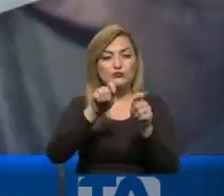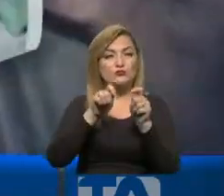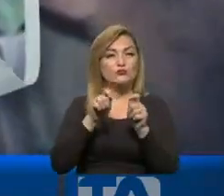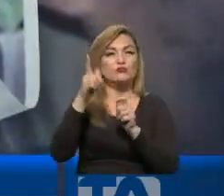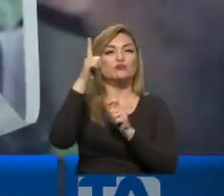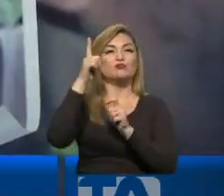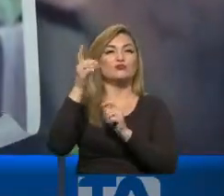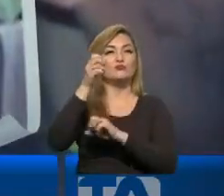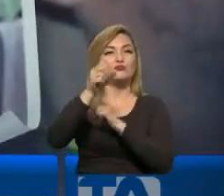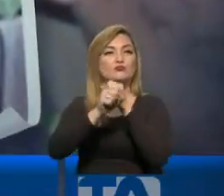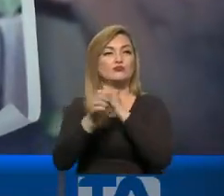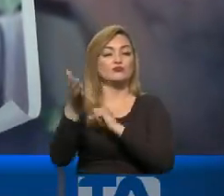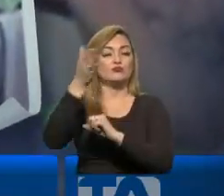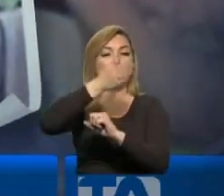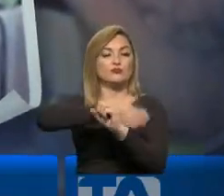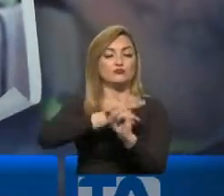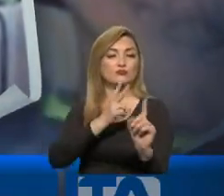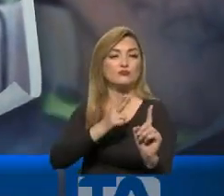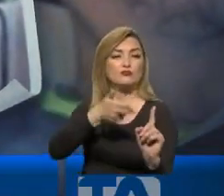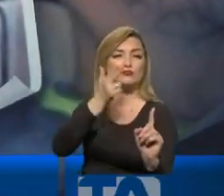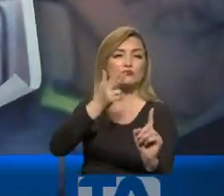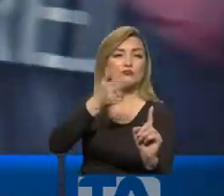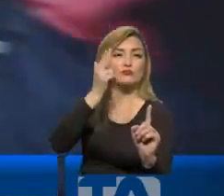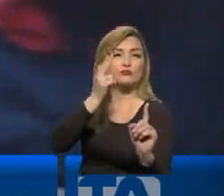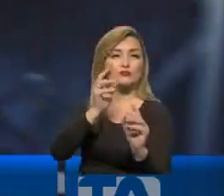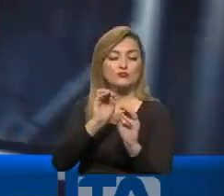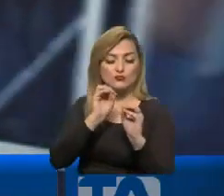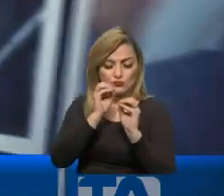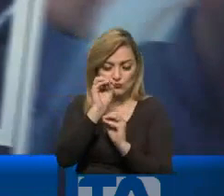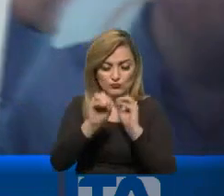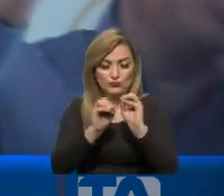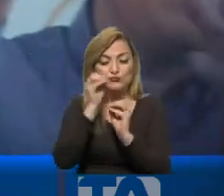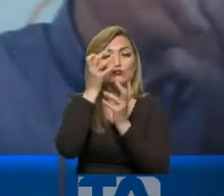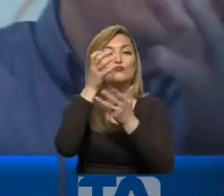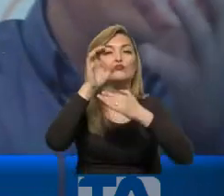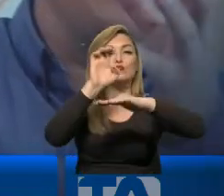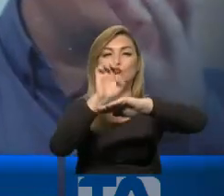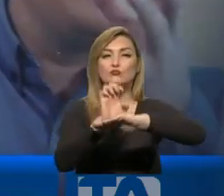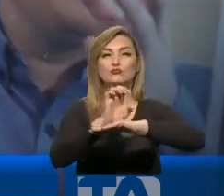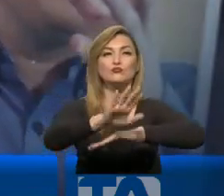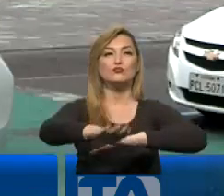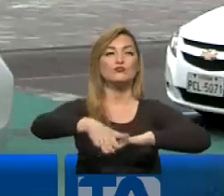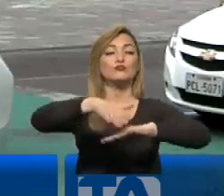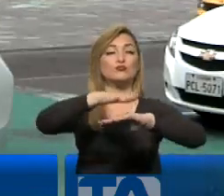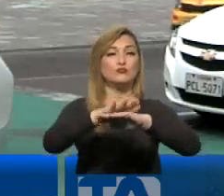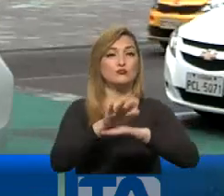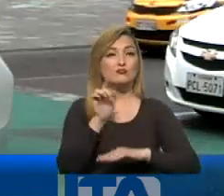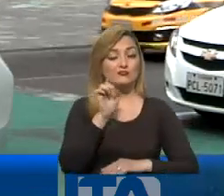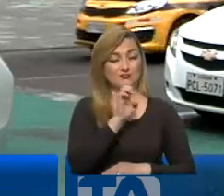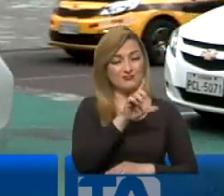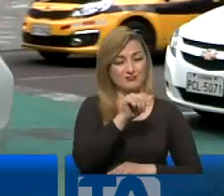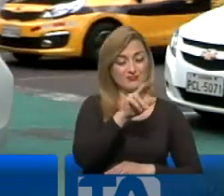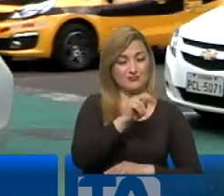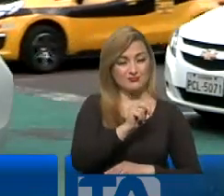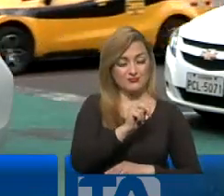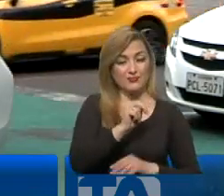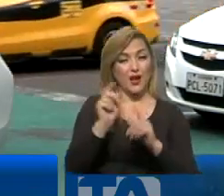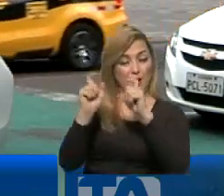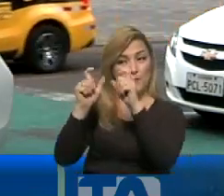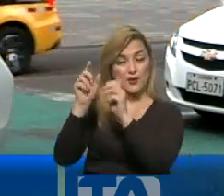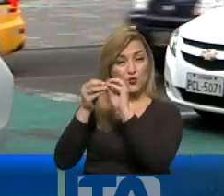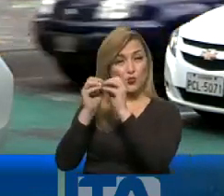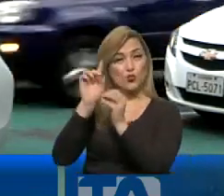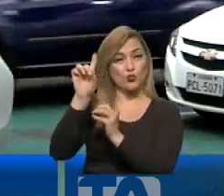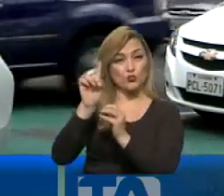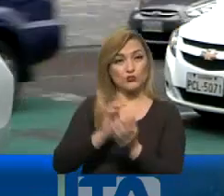año pasado. En esta computadora se encontró información relacionada con Ecuador sobre un presunto financiamiento a la campaña de